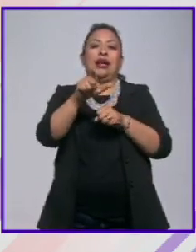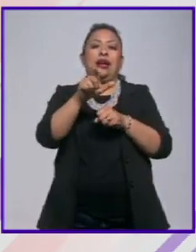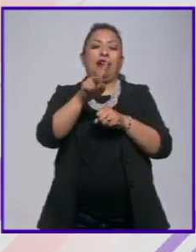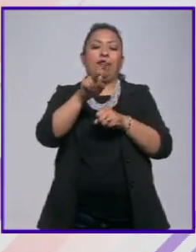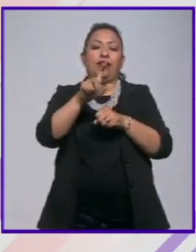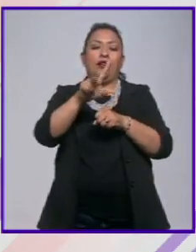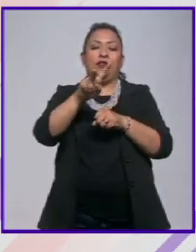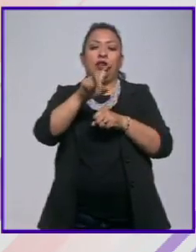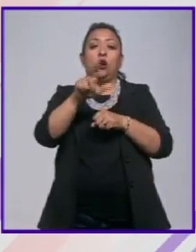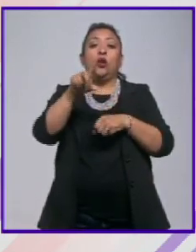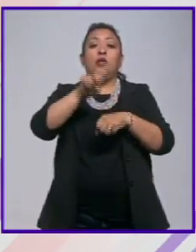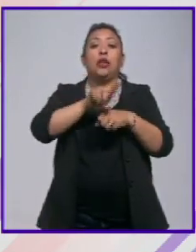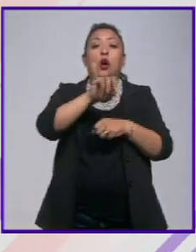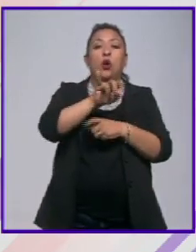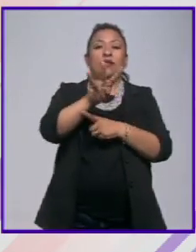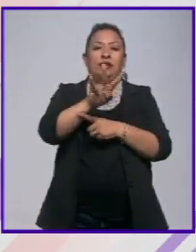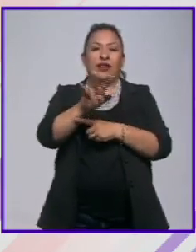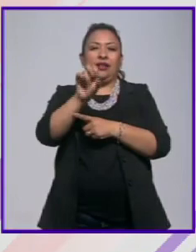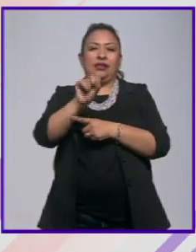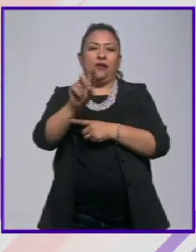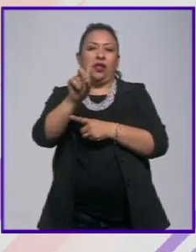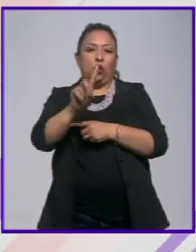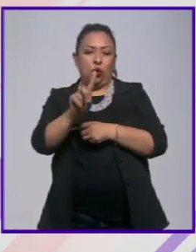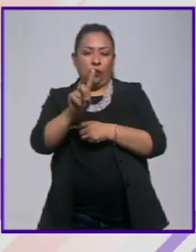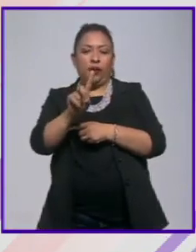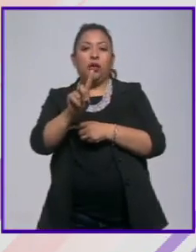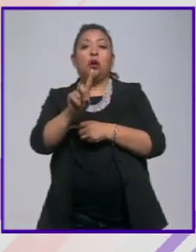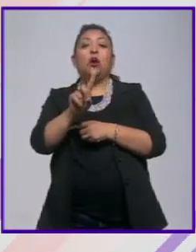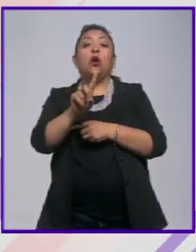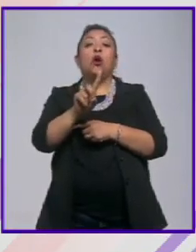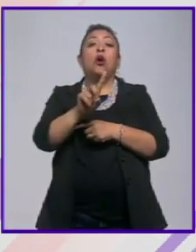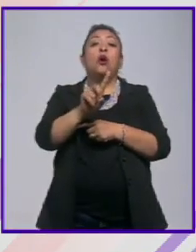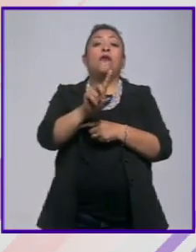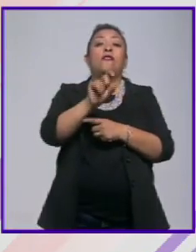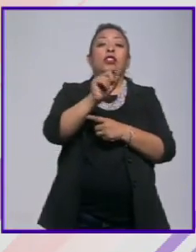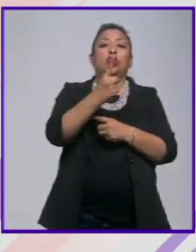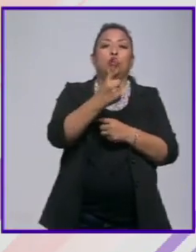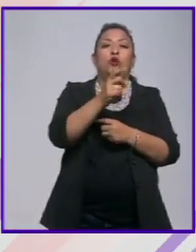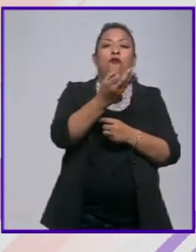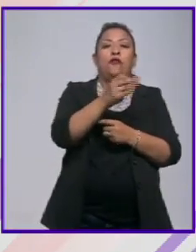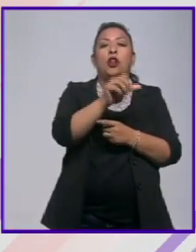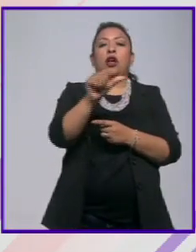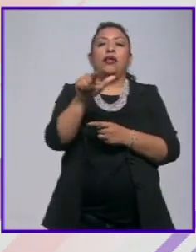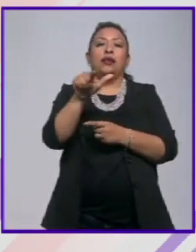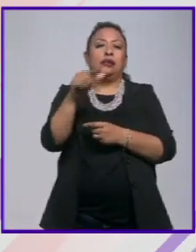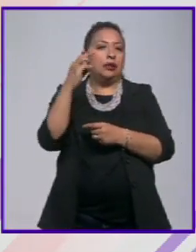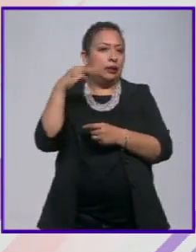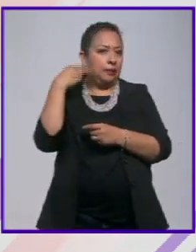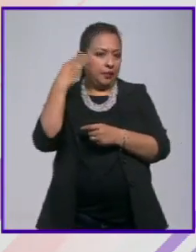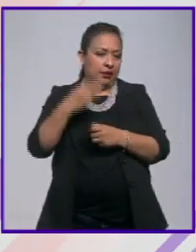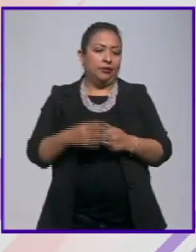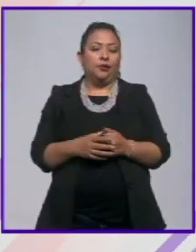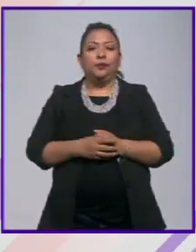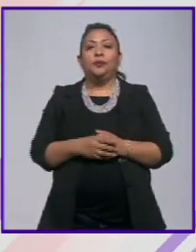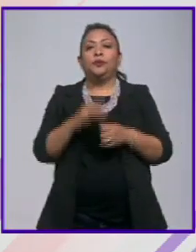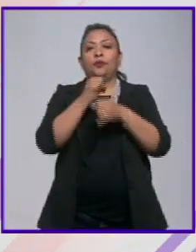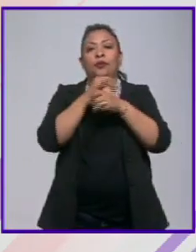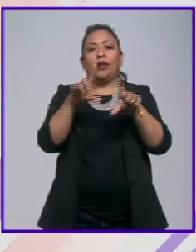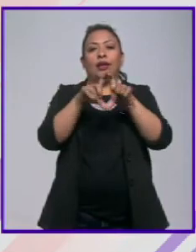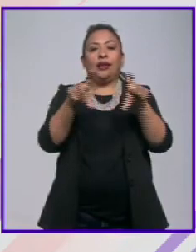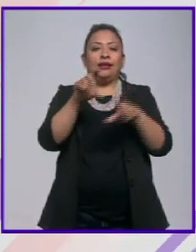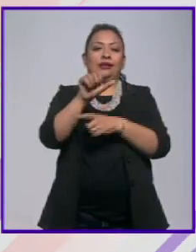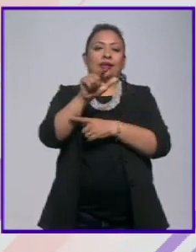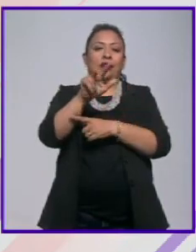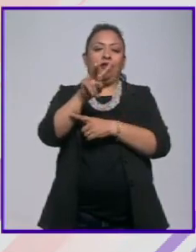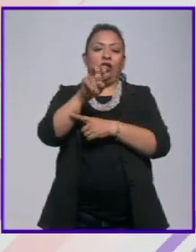estamos jueves viernes sábado y domingo de 21 de febrero al 17 de marzo con información y